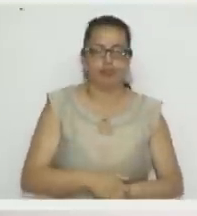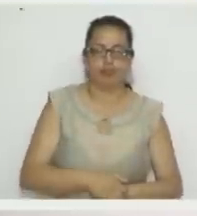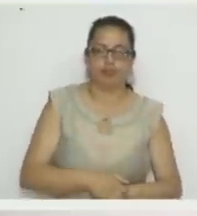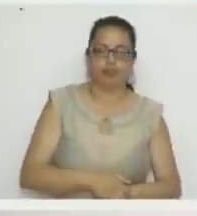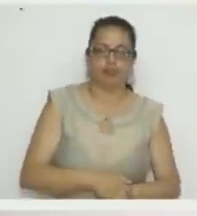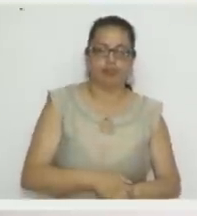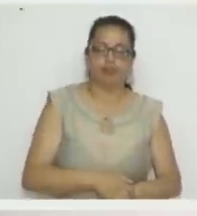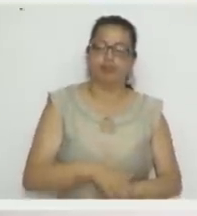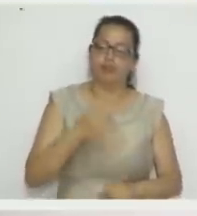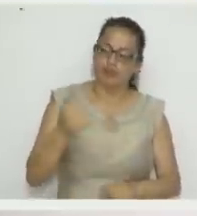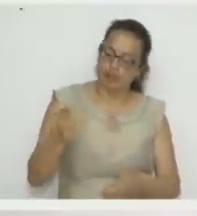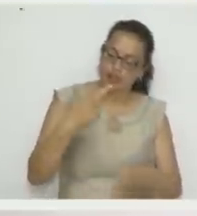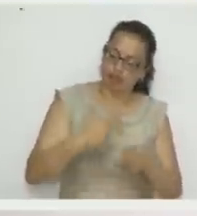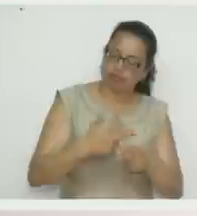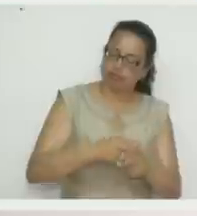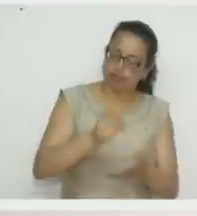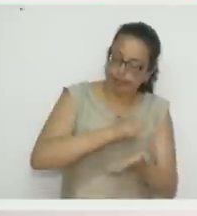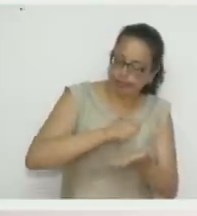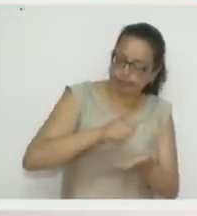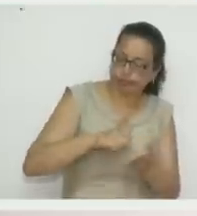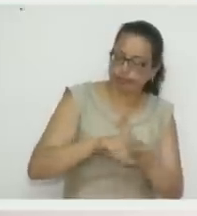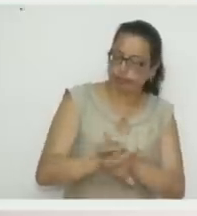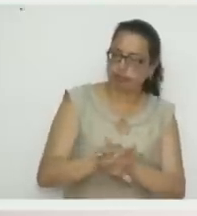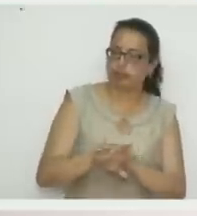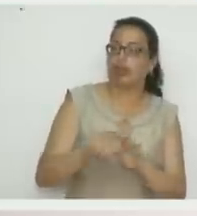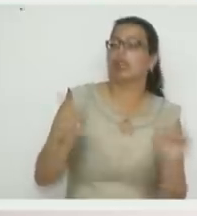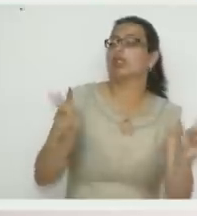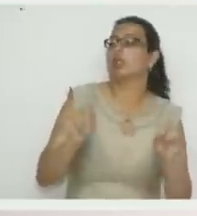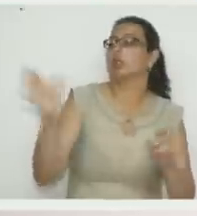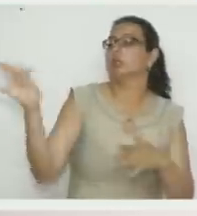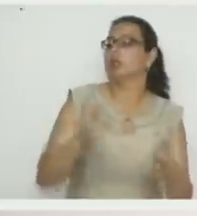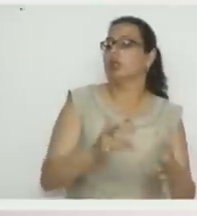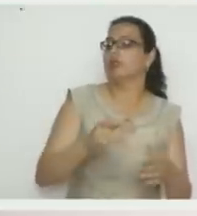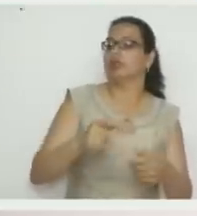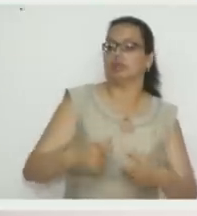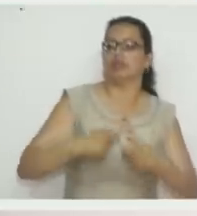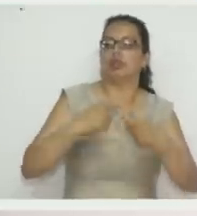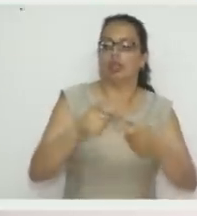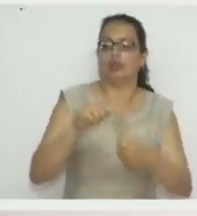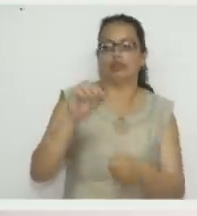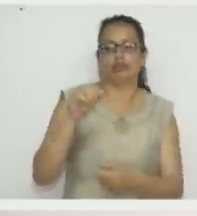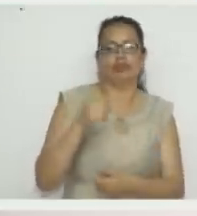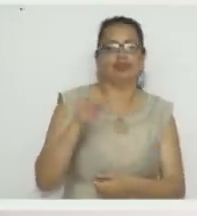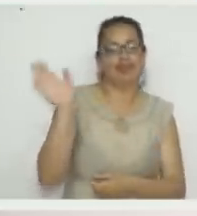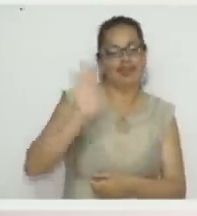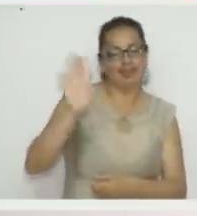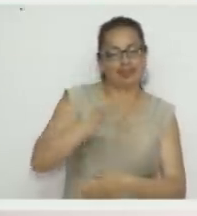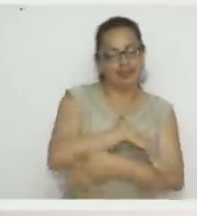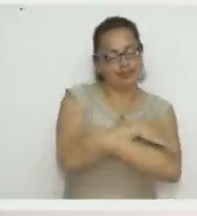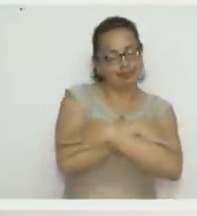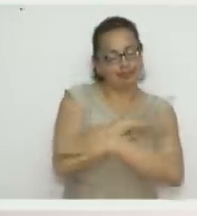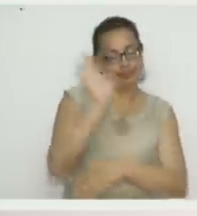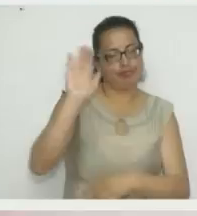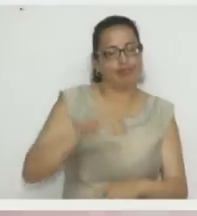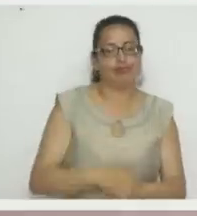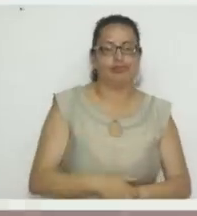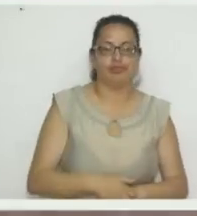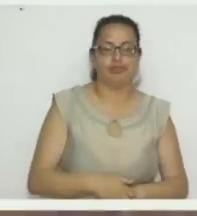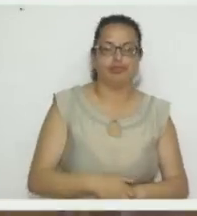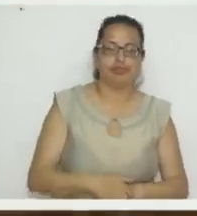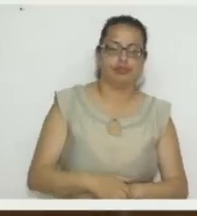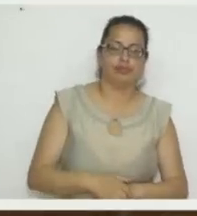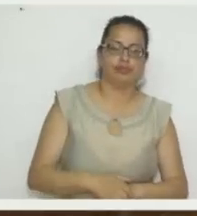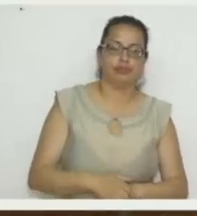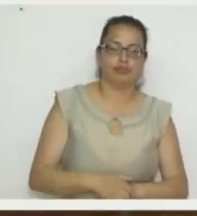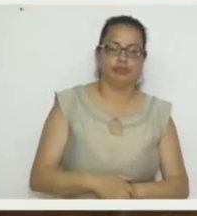ahí ya le anoté, si no vienen, entonces el lunes digo la ganadora del kit es Ingrid. Bueno, pues un abrazo, que esté muy bien. Que le